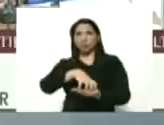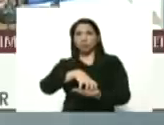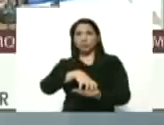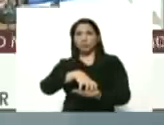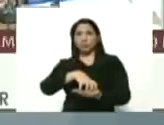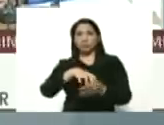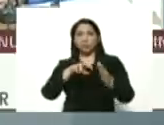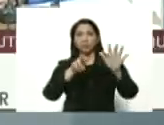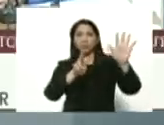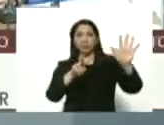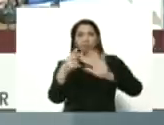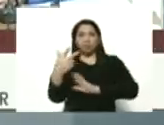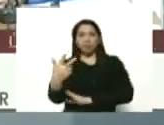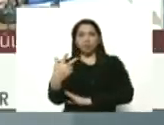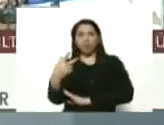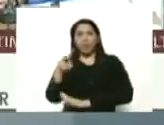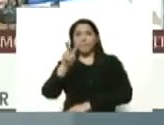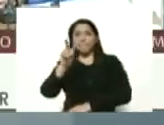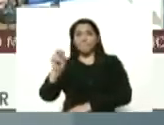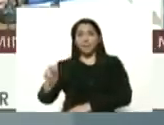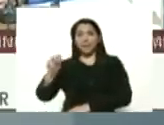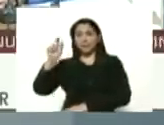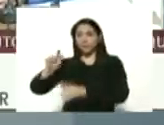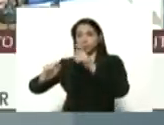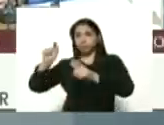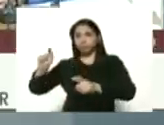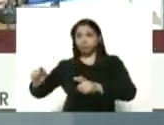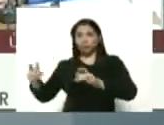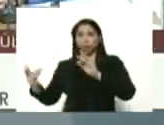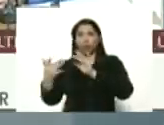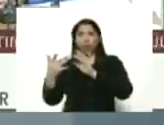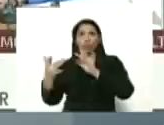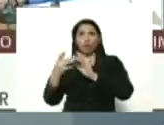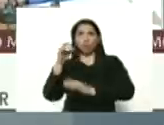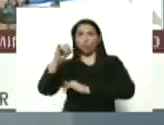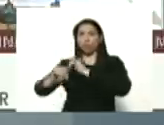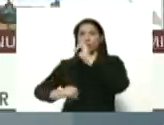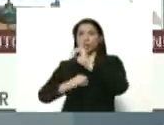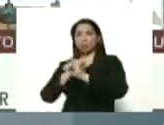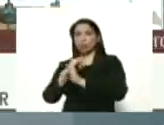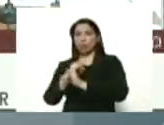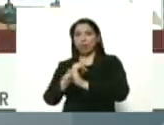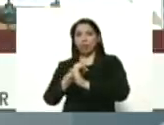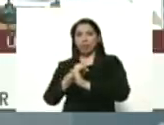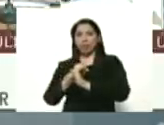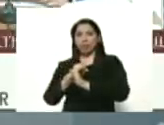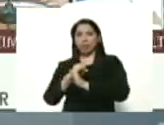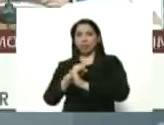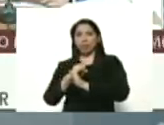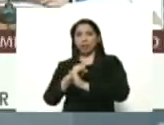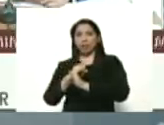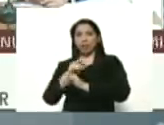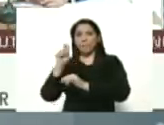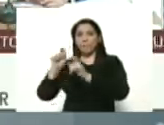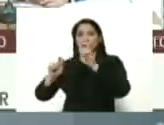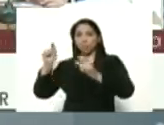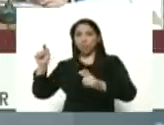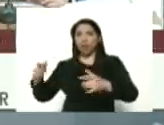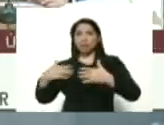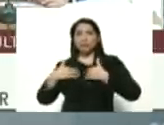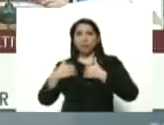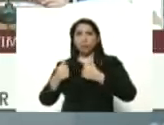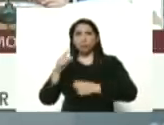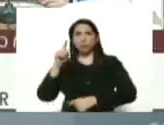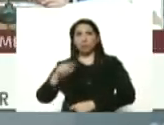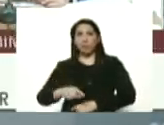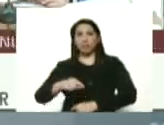73 casos y 20 casos de contacto internacional. Fundamentalmente personal sanitario y